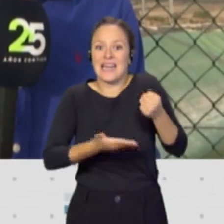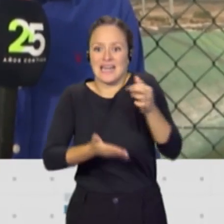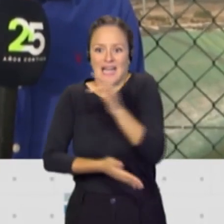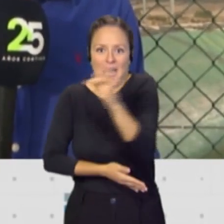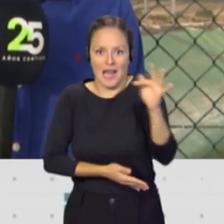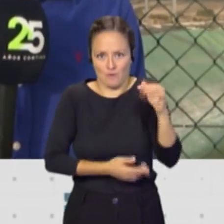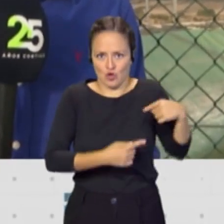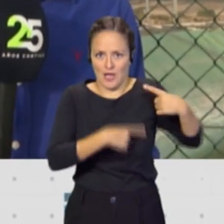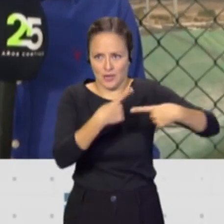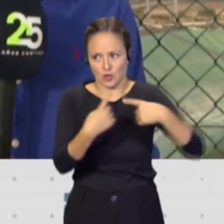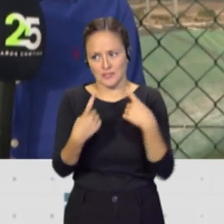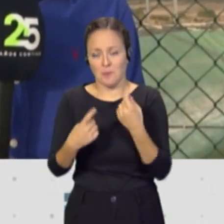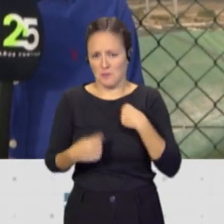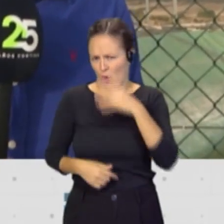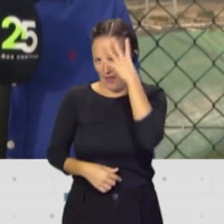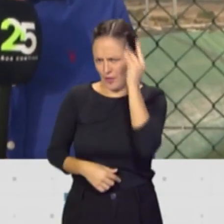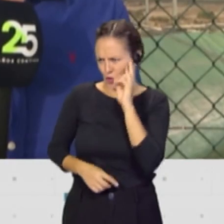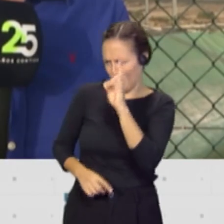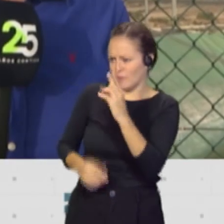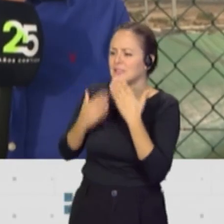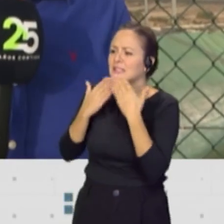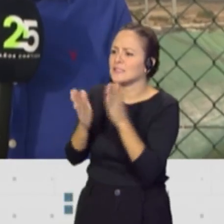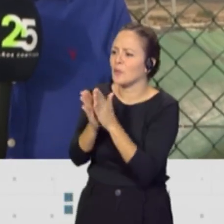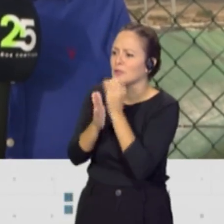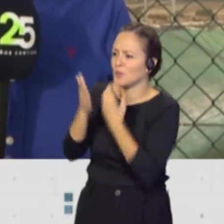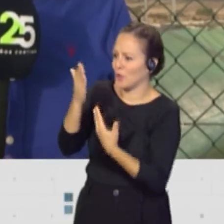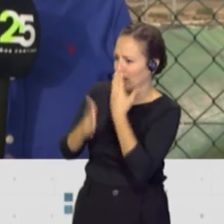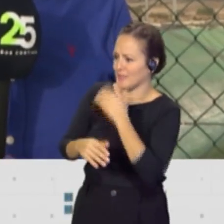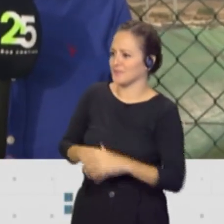hemos visto hoy ahí en la isla de Lanzarote. Gracias José María, buenos días.